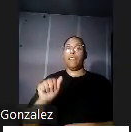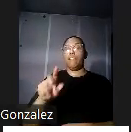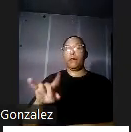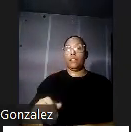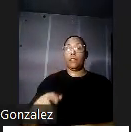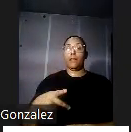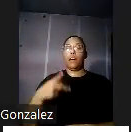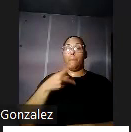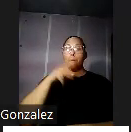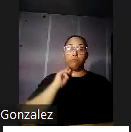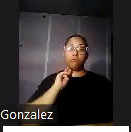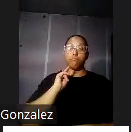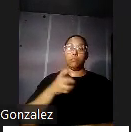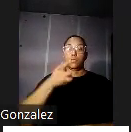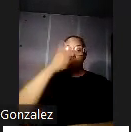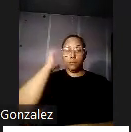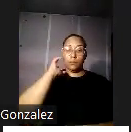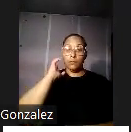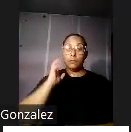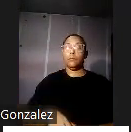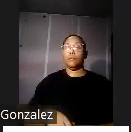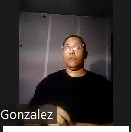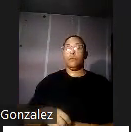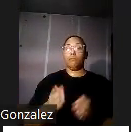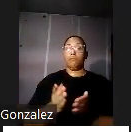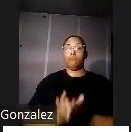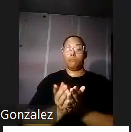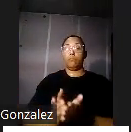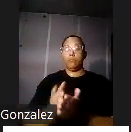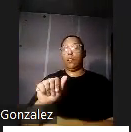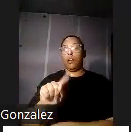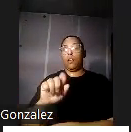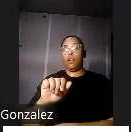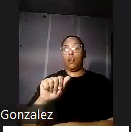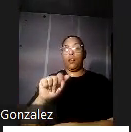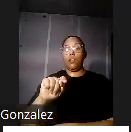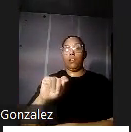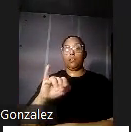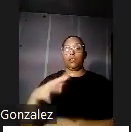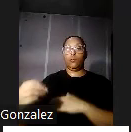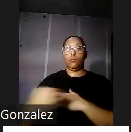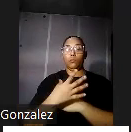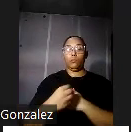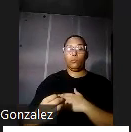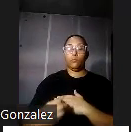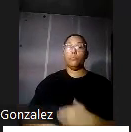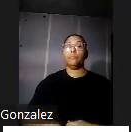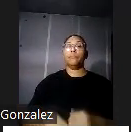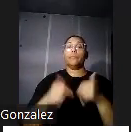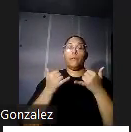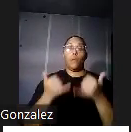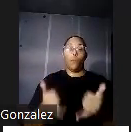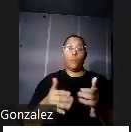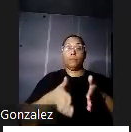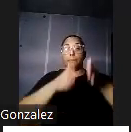la capital con vistas al océano atlántico al lado del capítulo de la legislatura de Puerto Rico actualmente el edificio